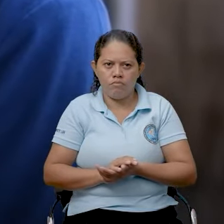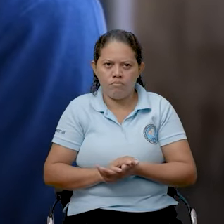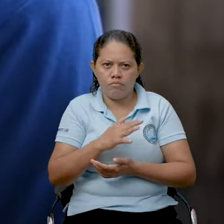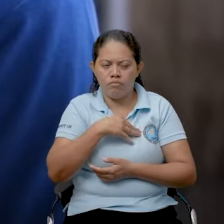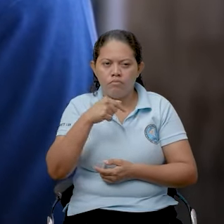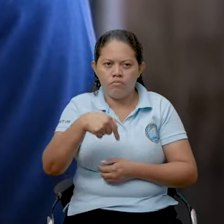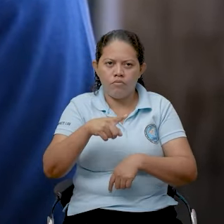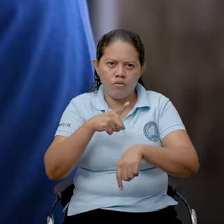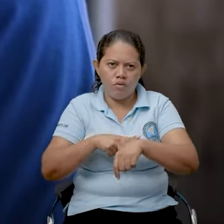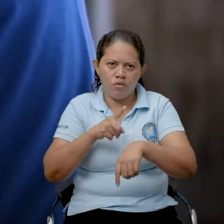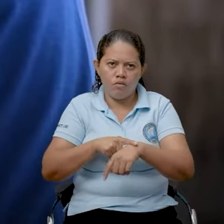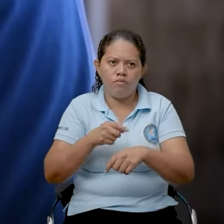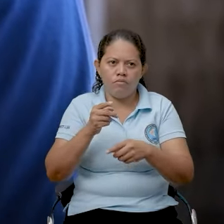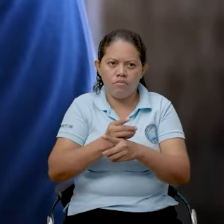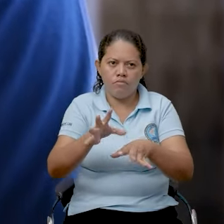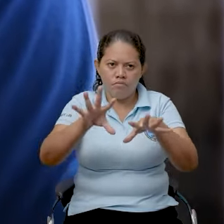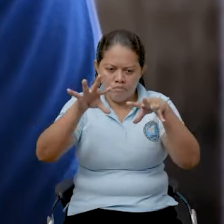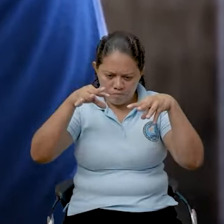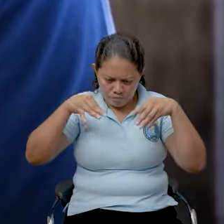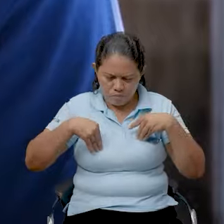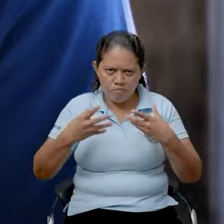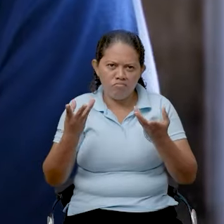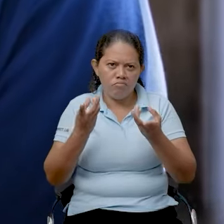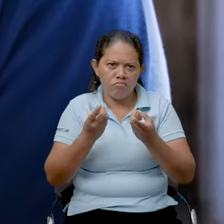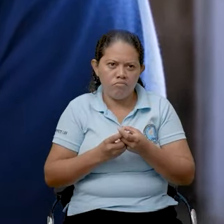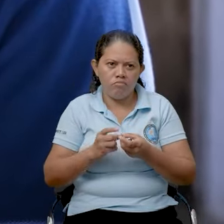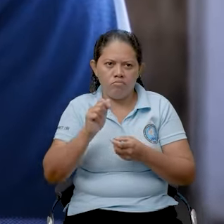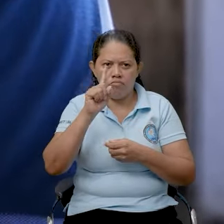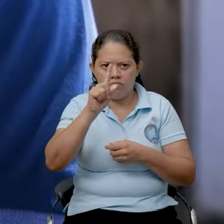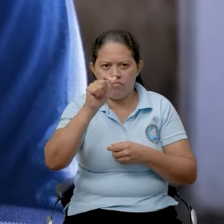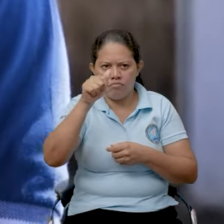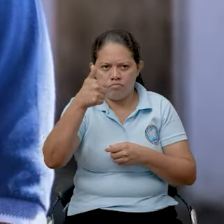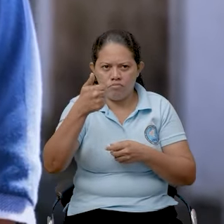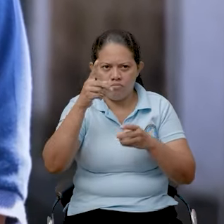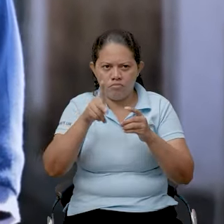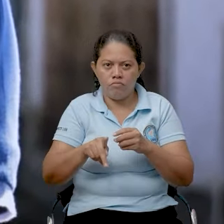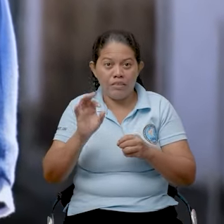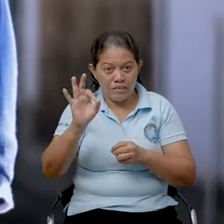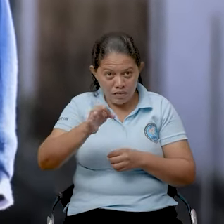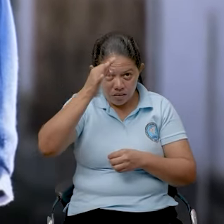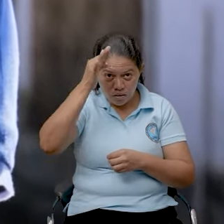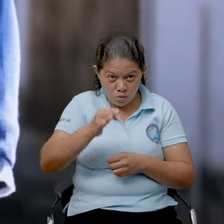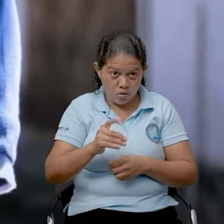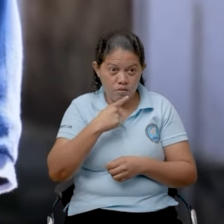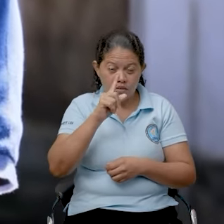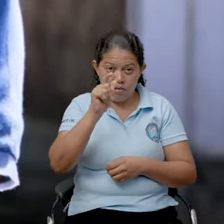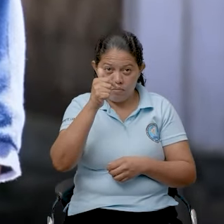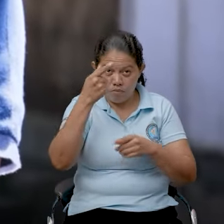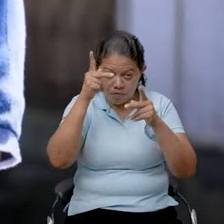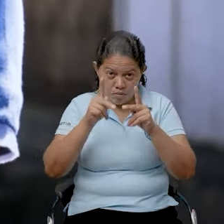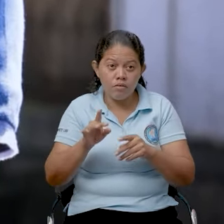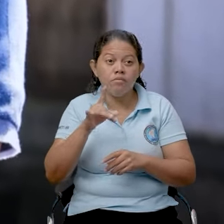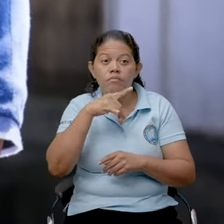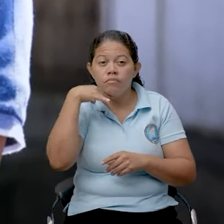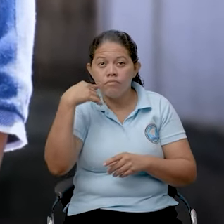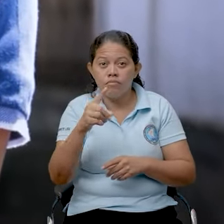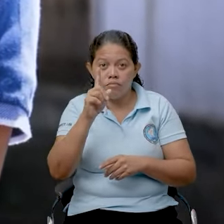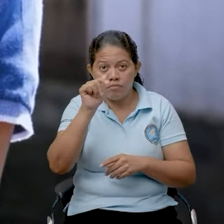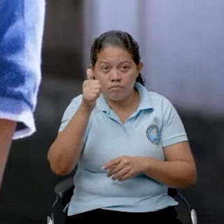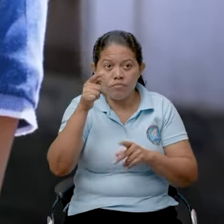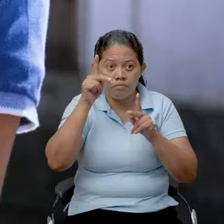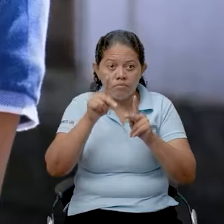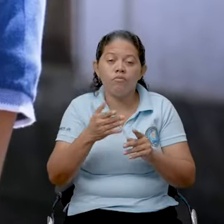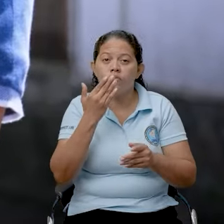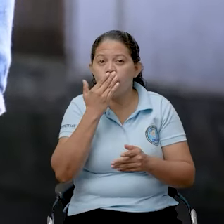¿Y ahora cuál sería la cifra aceptable? Una de 16 personas. ¿Seguro 16 personas? Sí, 16 personas.